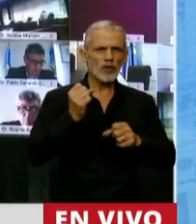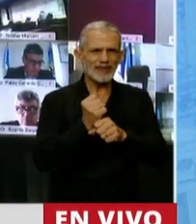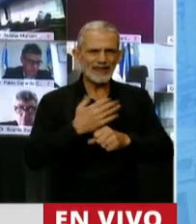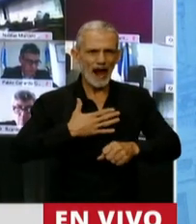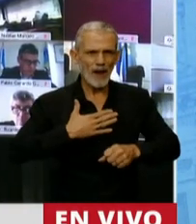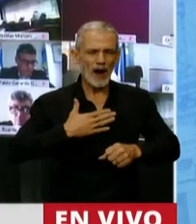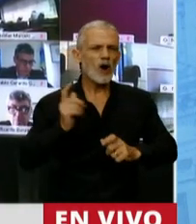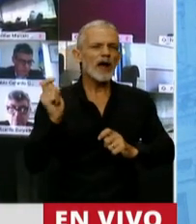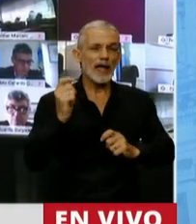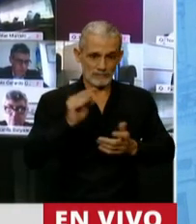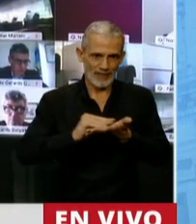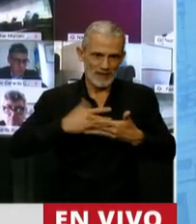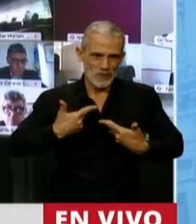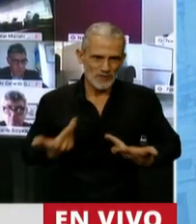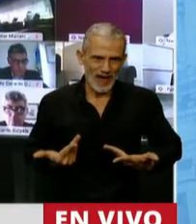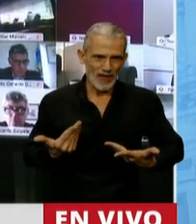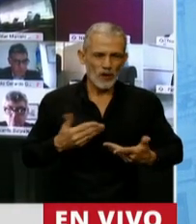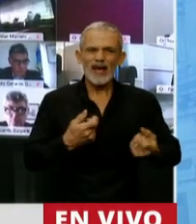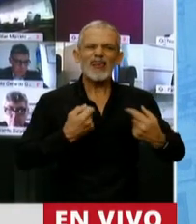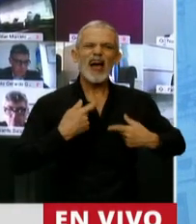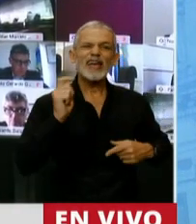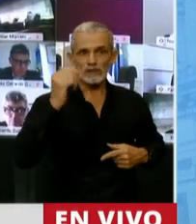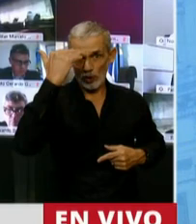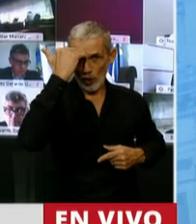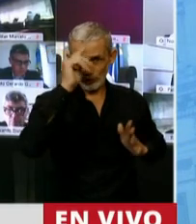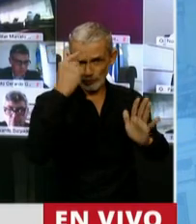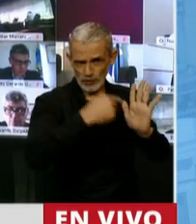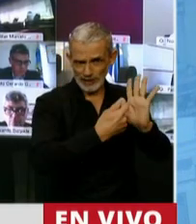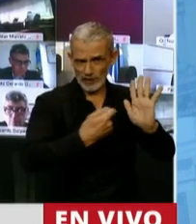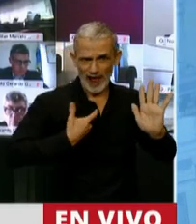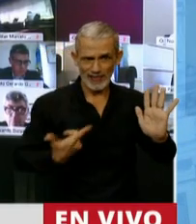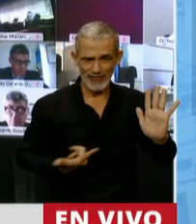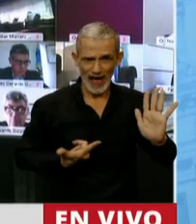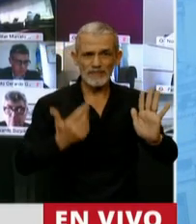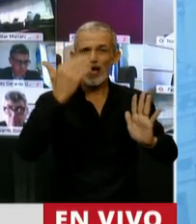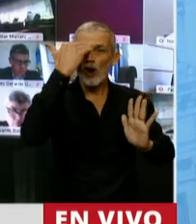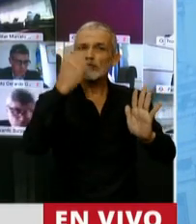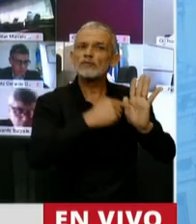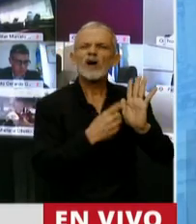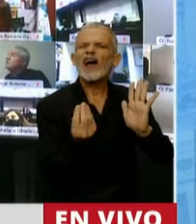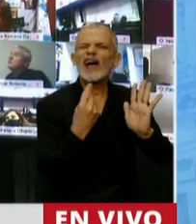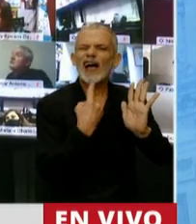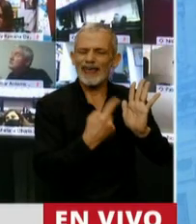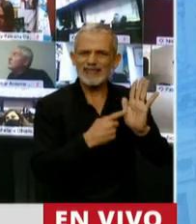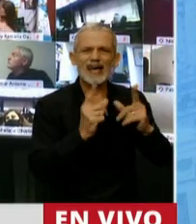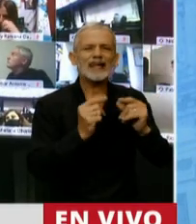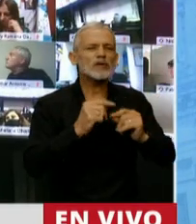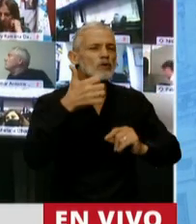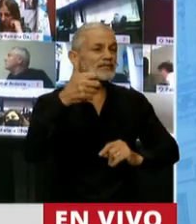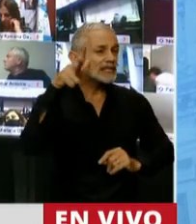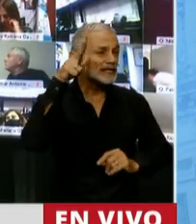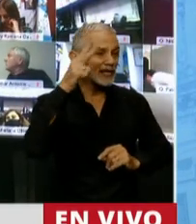que tiene el legislador y que se lo otorga la Constitución. Y la Constitución en forma expresa, lo dice en el artículo